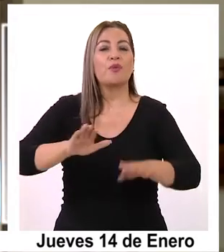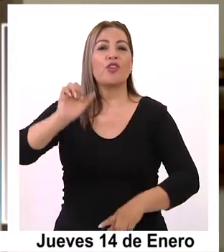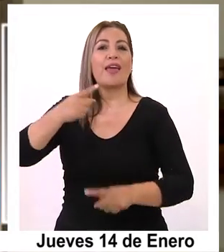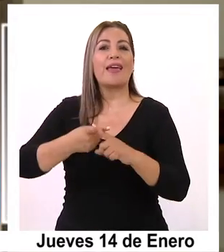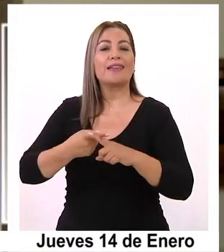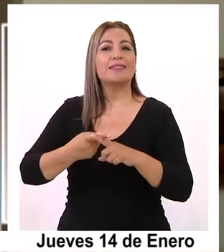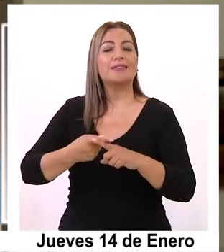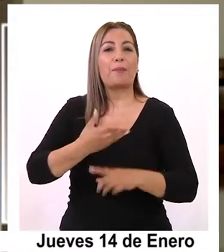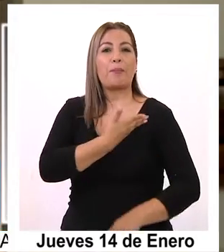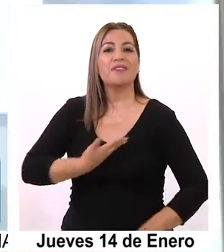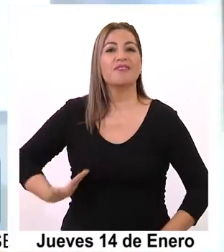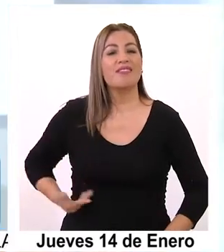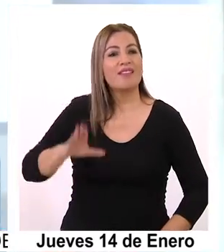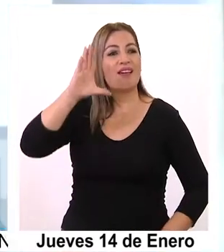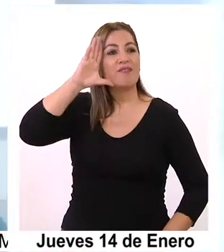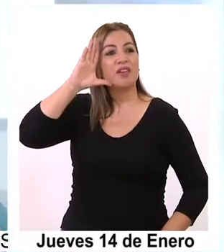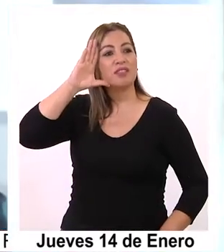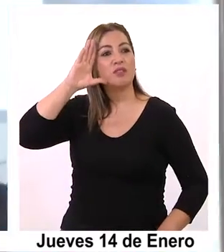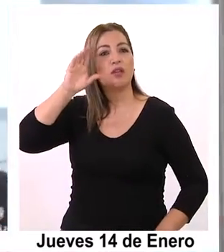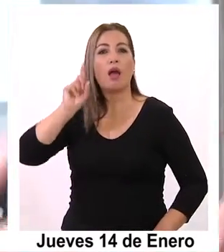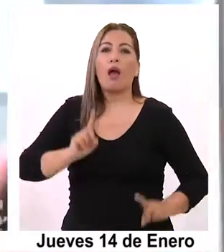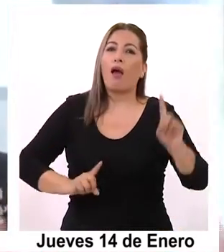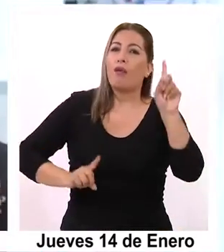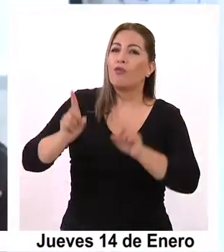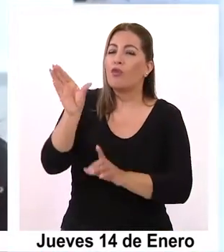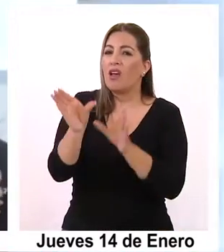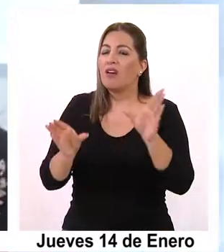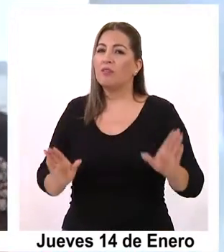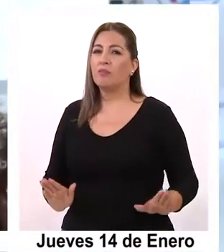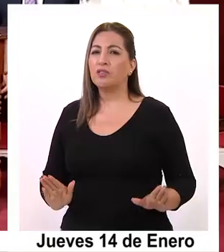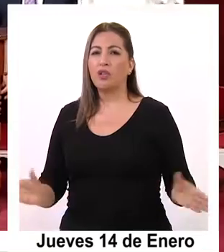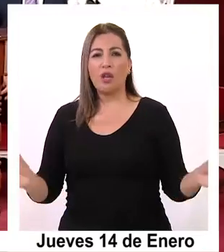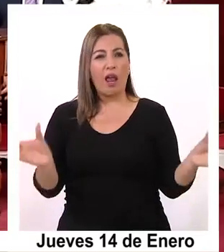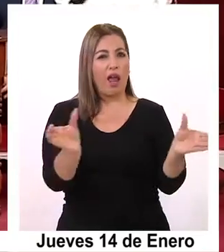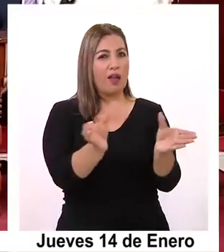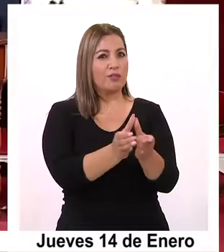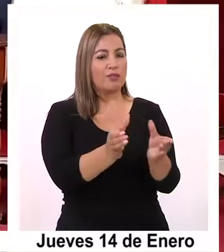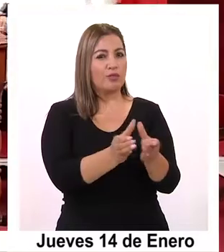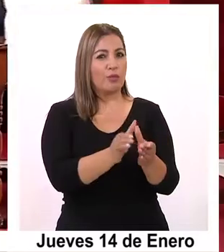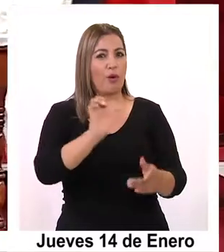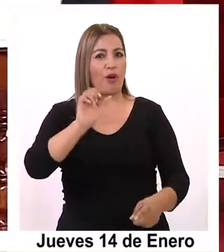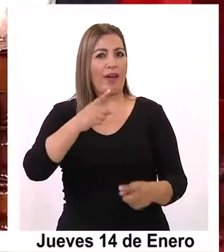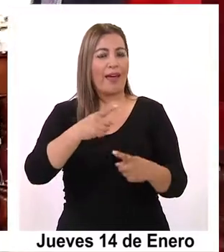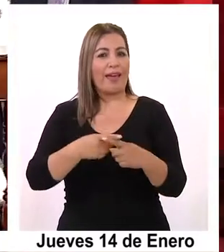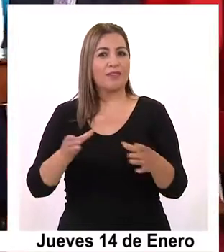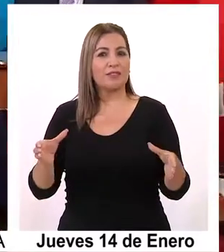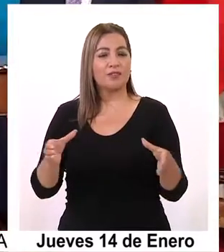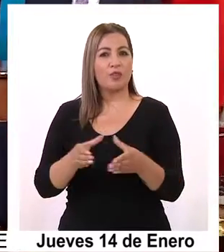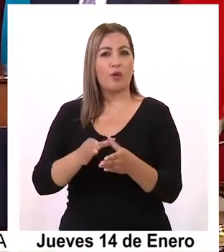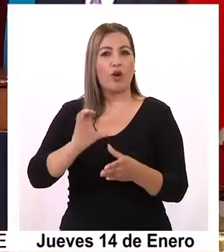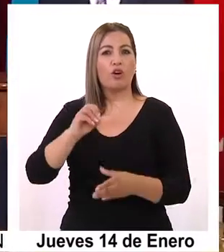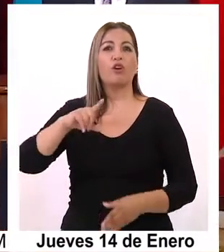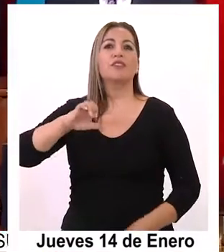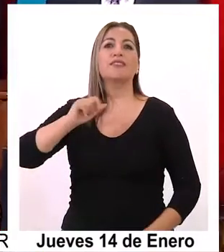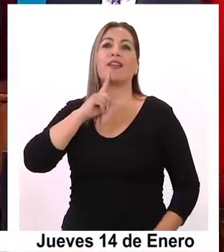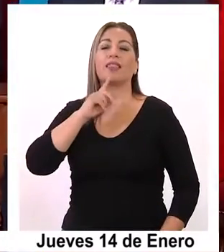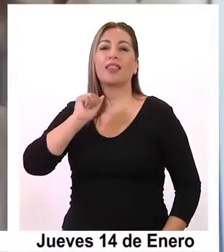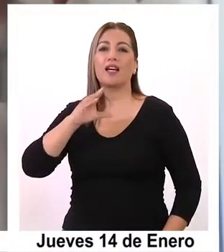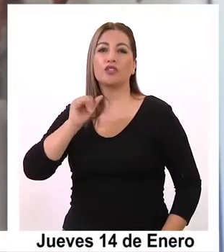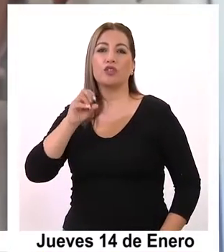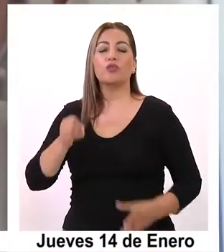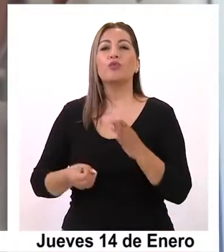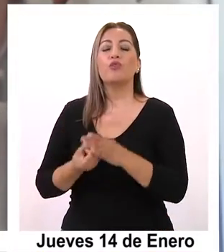expresidenta, una serie de reacomodos se han producido en el sector que agrupa la ex concertación y nueva mayoría.